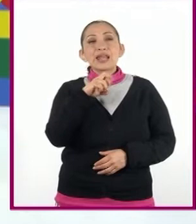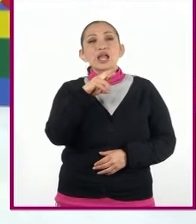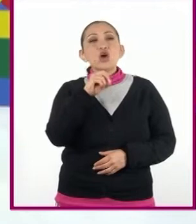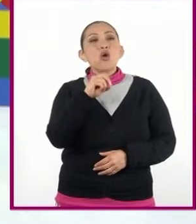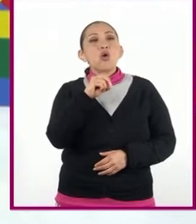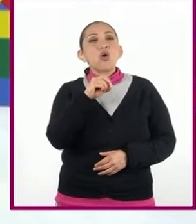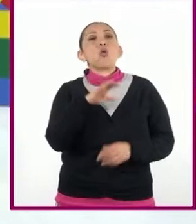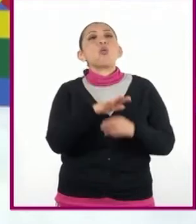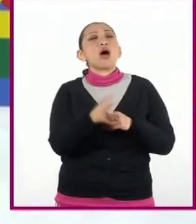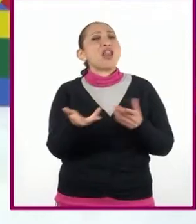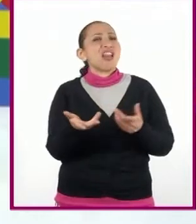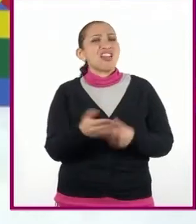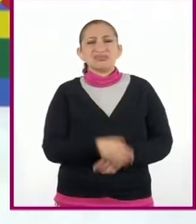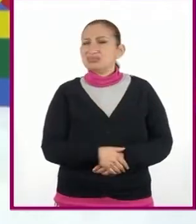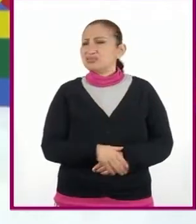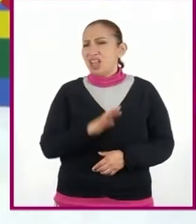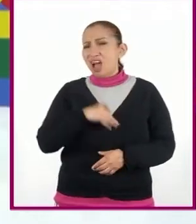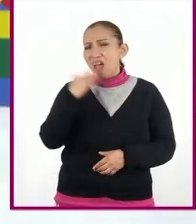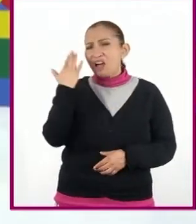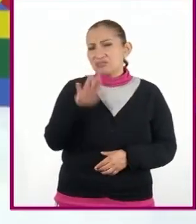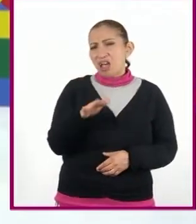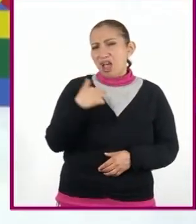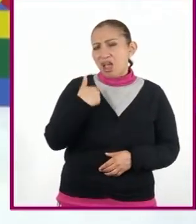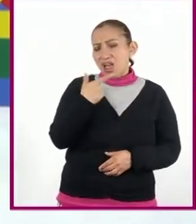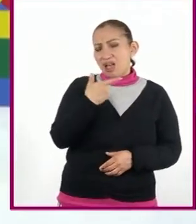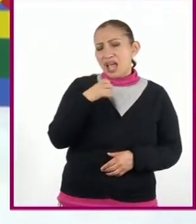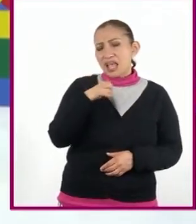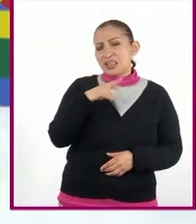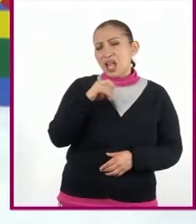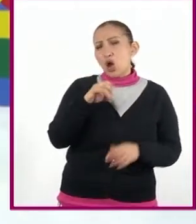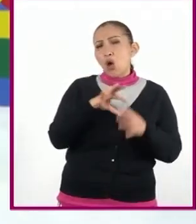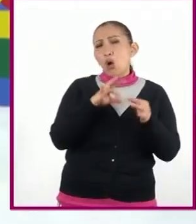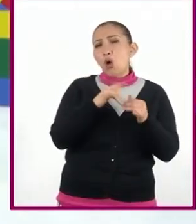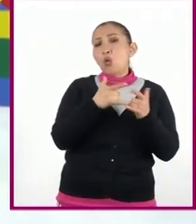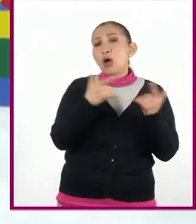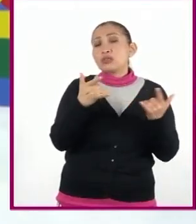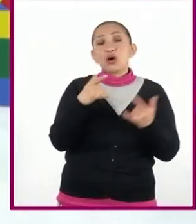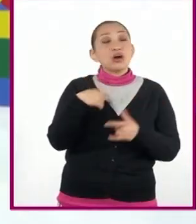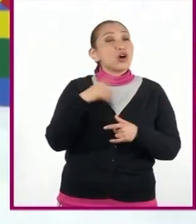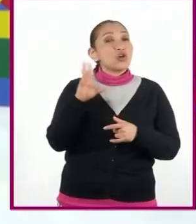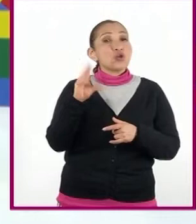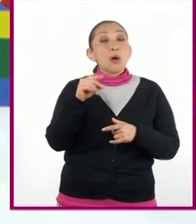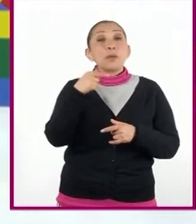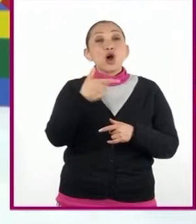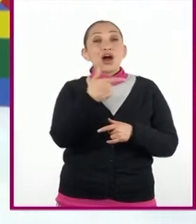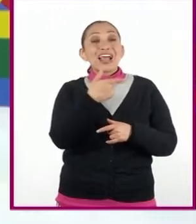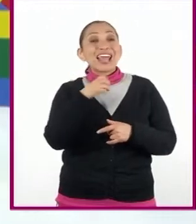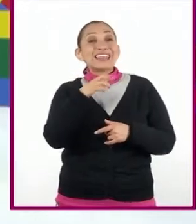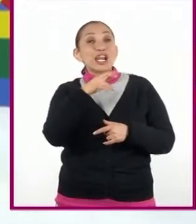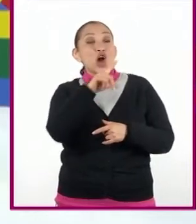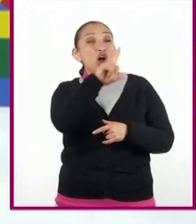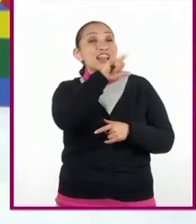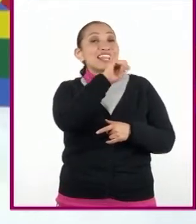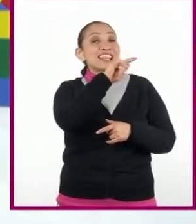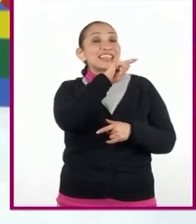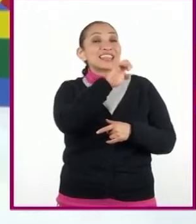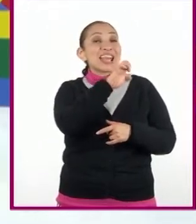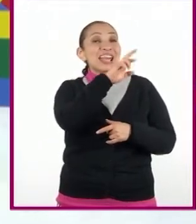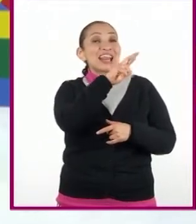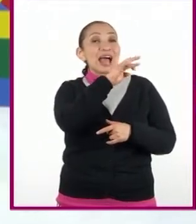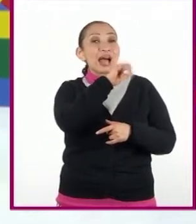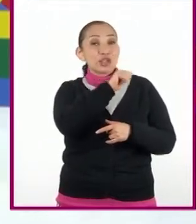Y me van a decir, pues ya lo sabemos, el género es el cuento. Pero este es el género literario. Recuérdenlo.